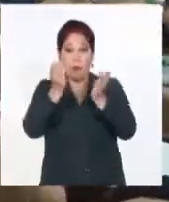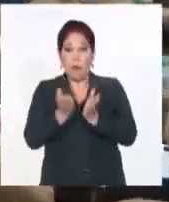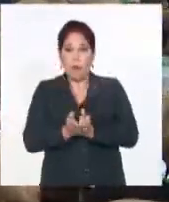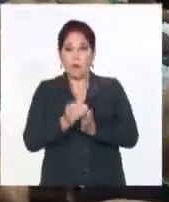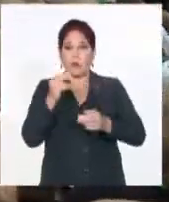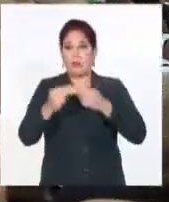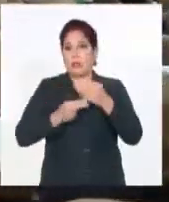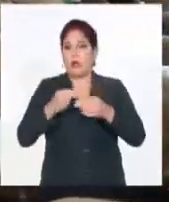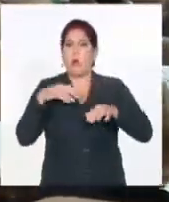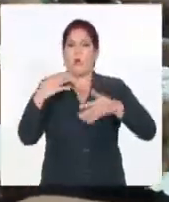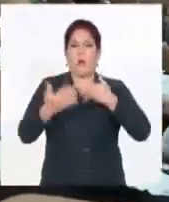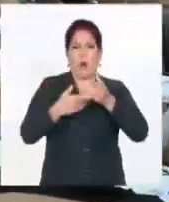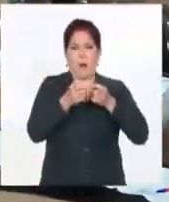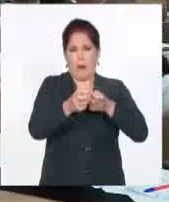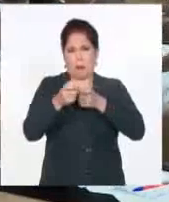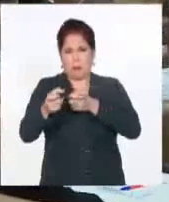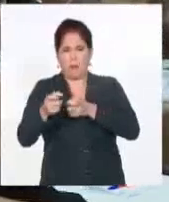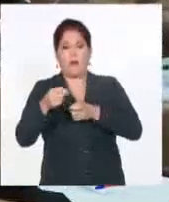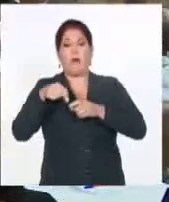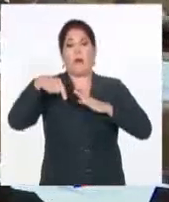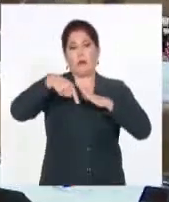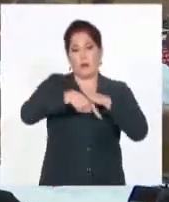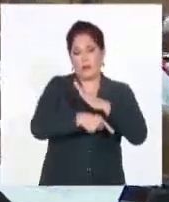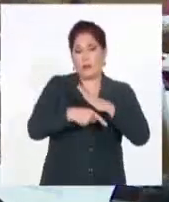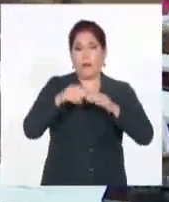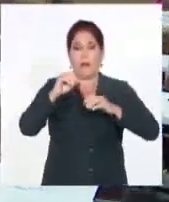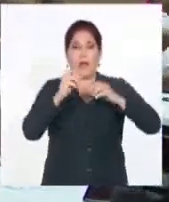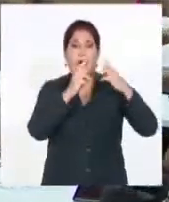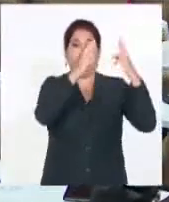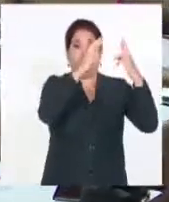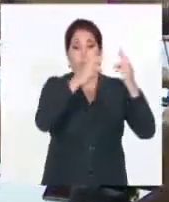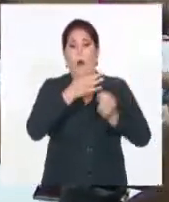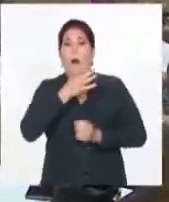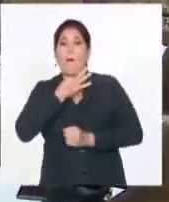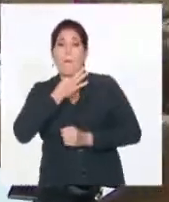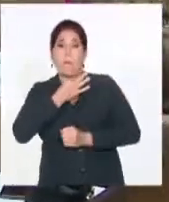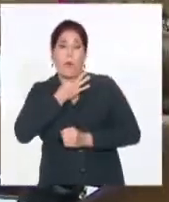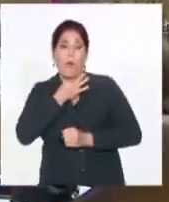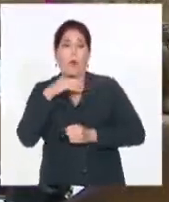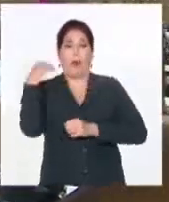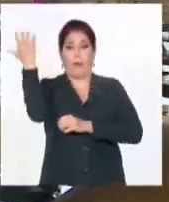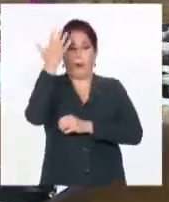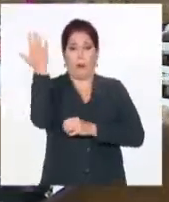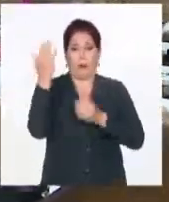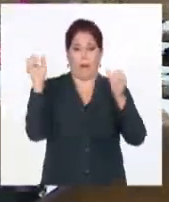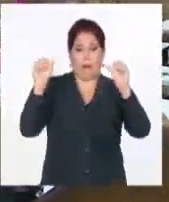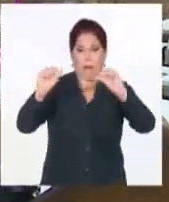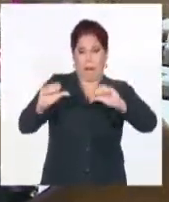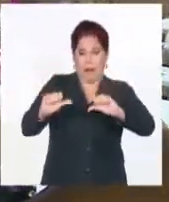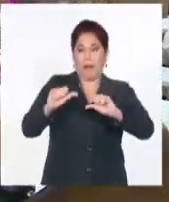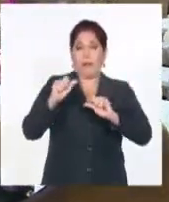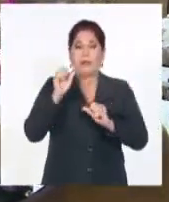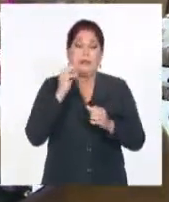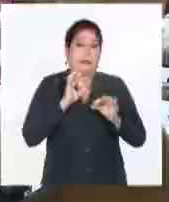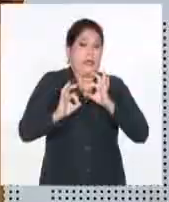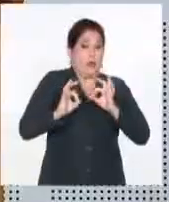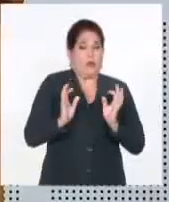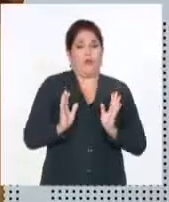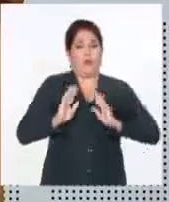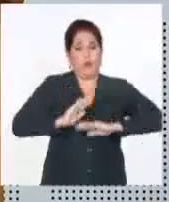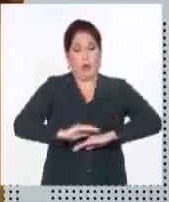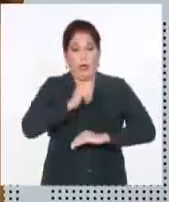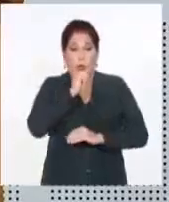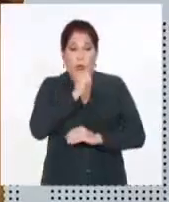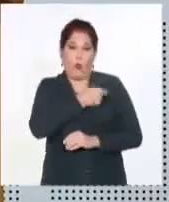desatado conflictos bélicos, profundización de las desigualdades, deterioro medioambiental, creciente inseguridad e incertidumbre.